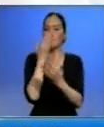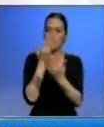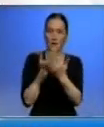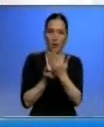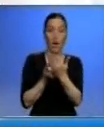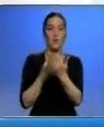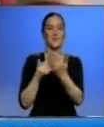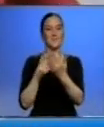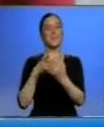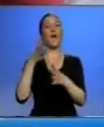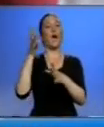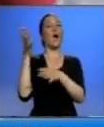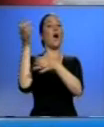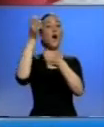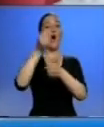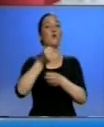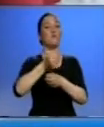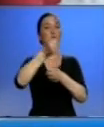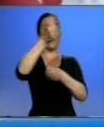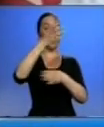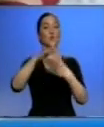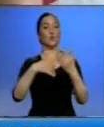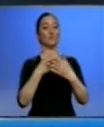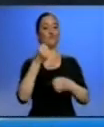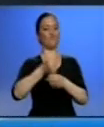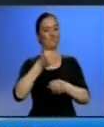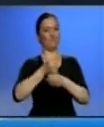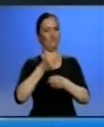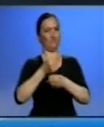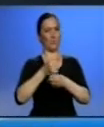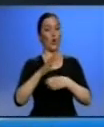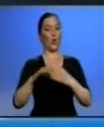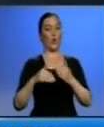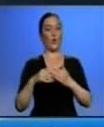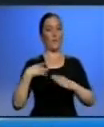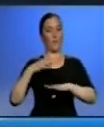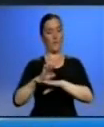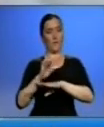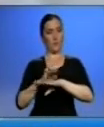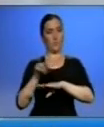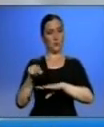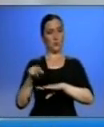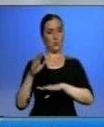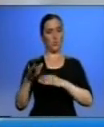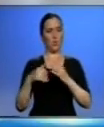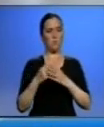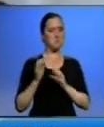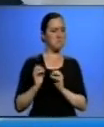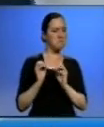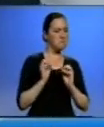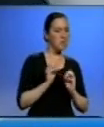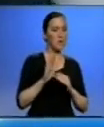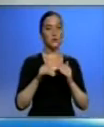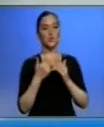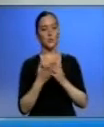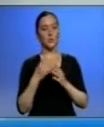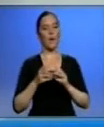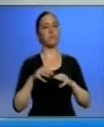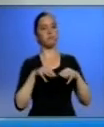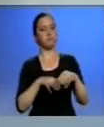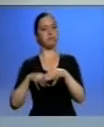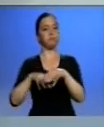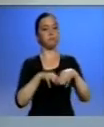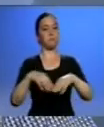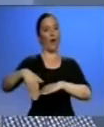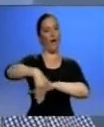Confederación Unitaria de Trabajadores y Trabajadoras Autónomas del Ecuador se ultiman los detalles para la marcha del primero de mayo en las calles de Quito.